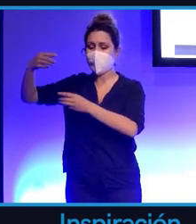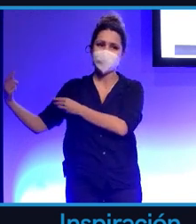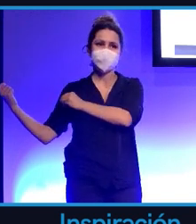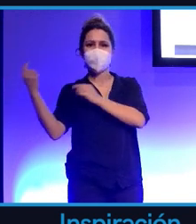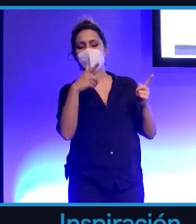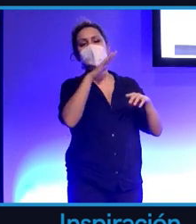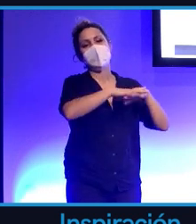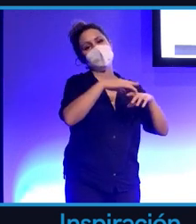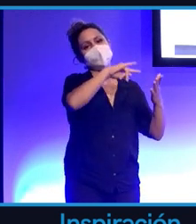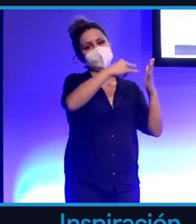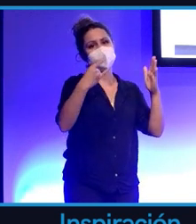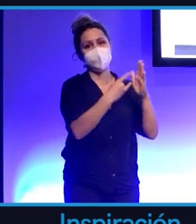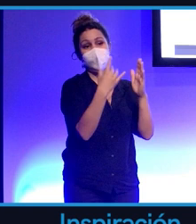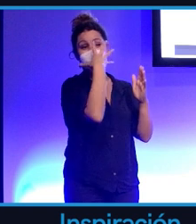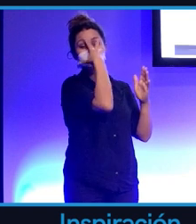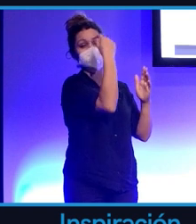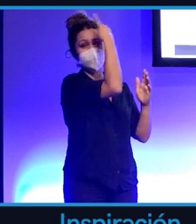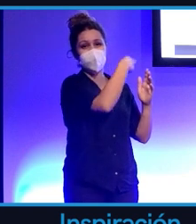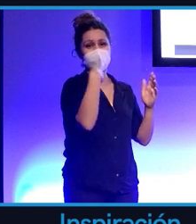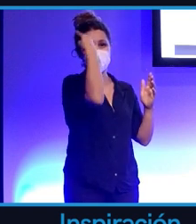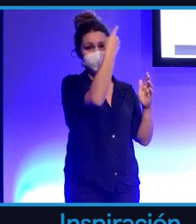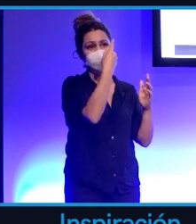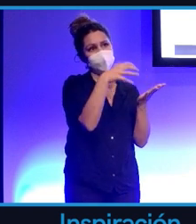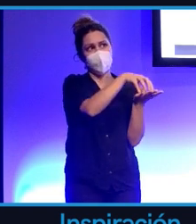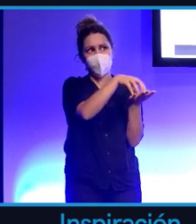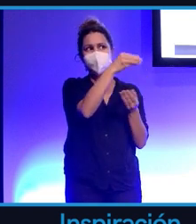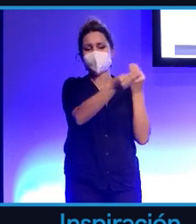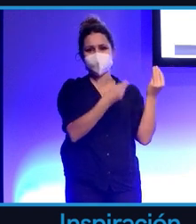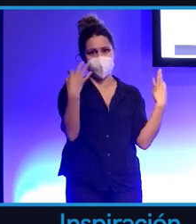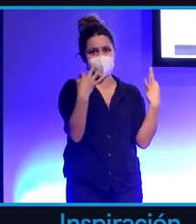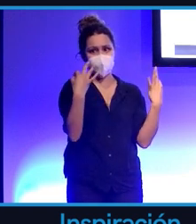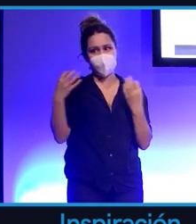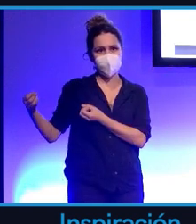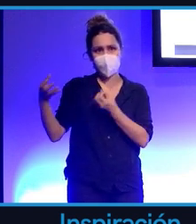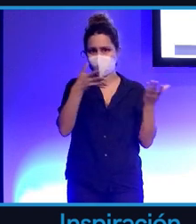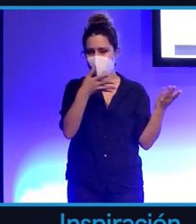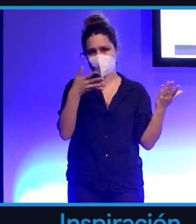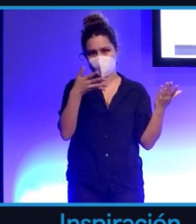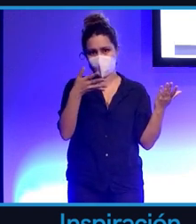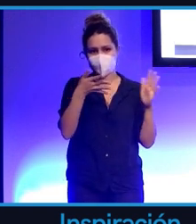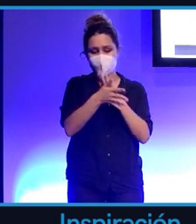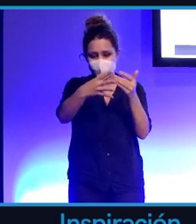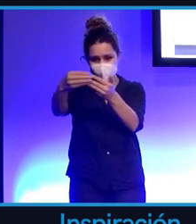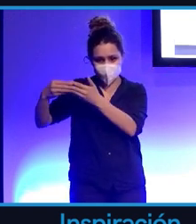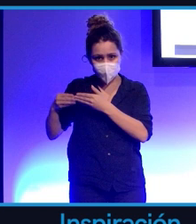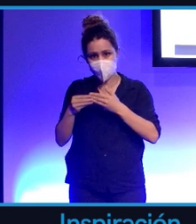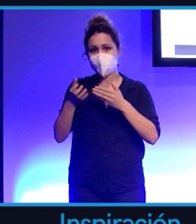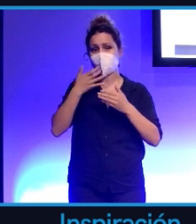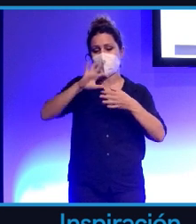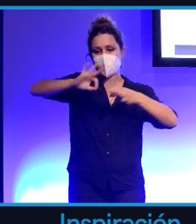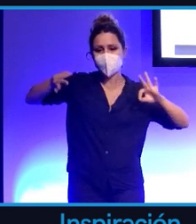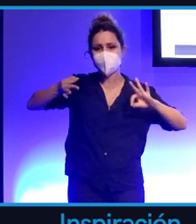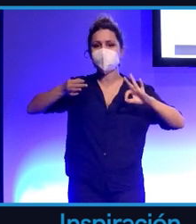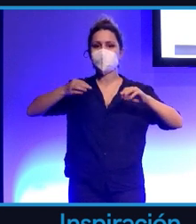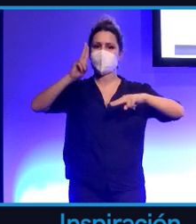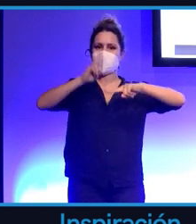facial. Habían dudas de qué se hacía con ese sistema de reconocimiento facial. Algo que sí pudieron ver todos los usuarios era etiquetar a nuestros amigos de